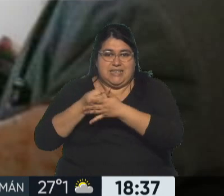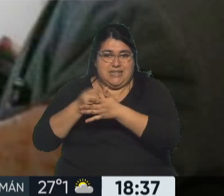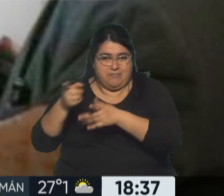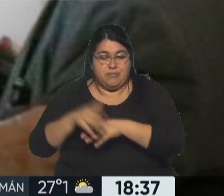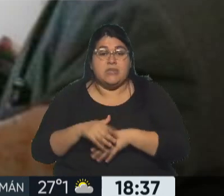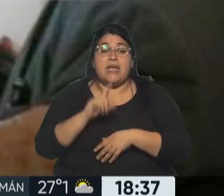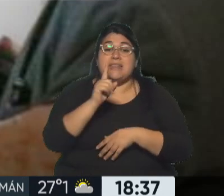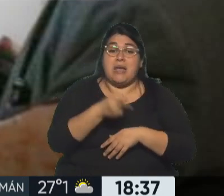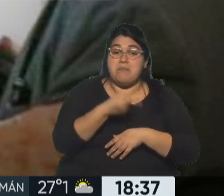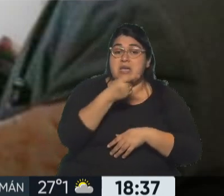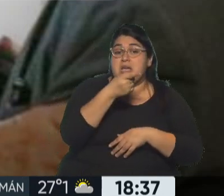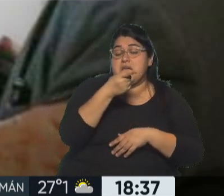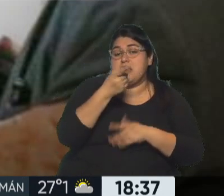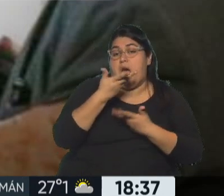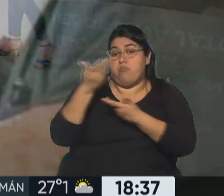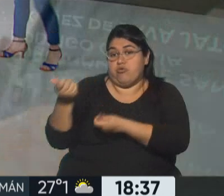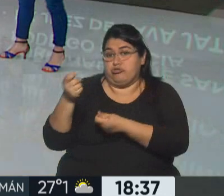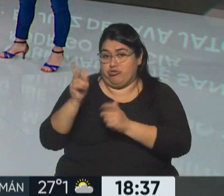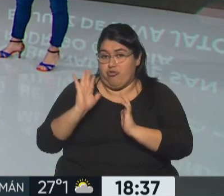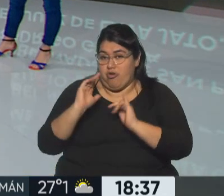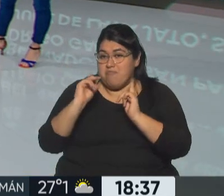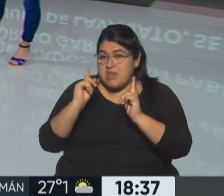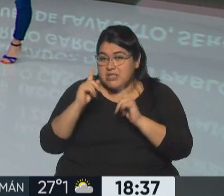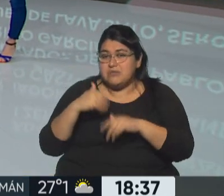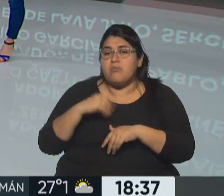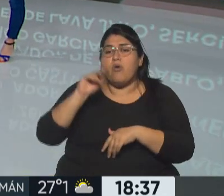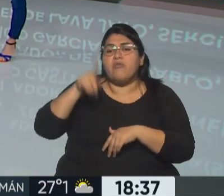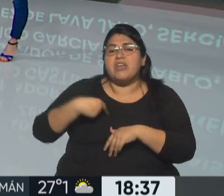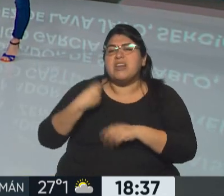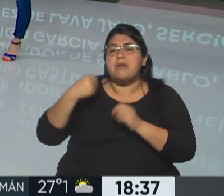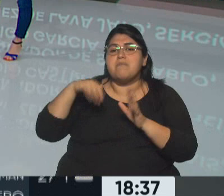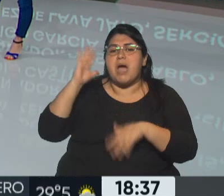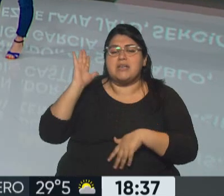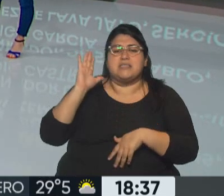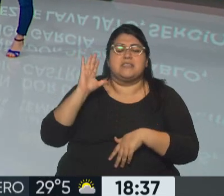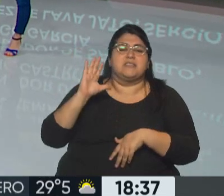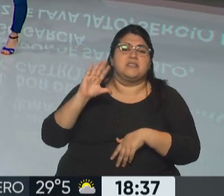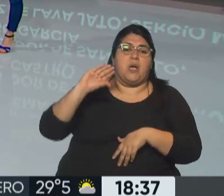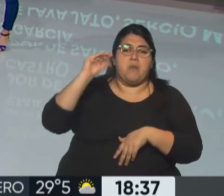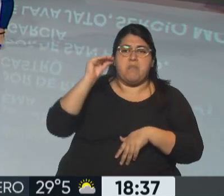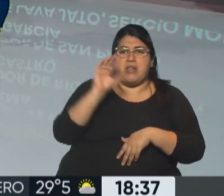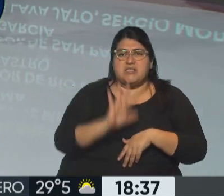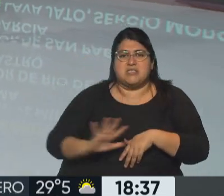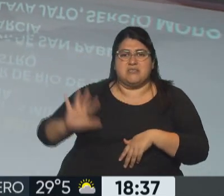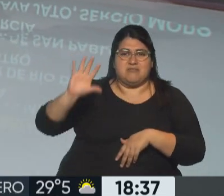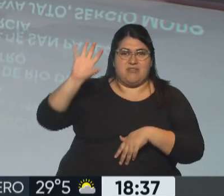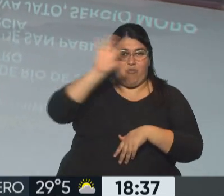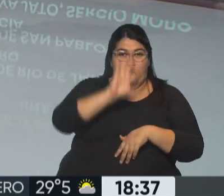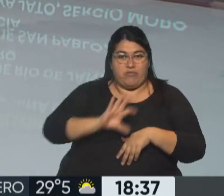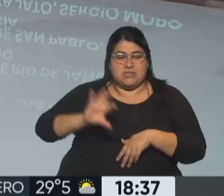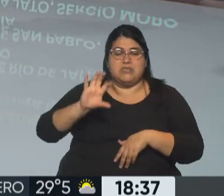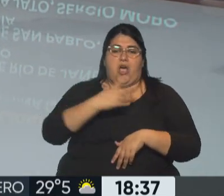a Jair Bolsonaro, vemos que sobre todo los apoyos tienen que ver con los gobernadores, gobernador de Minas Gerais, el reelecto